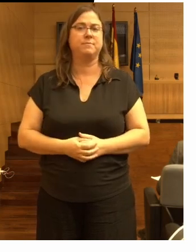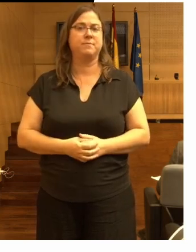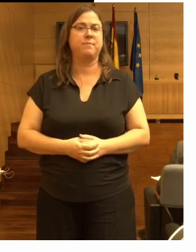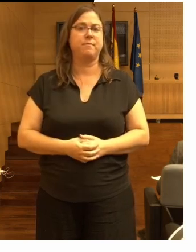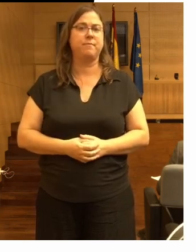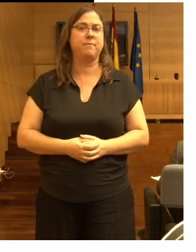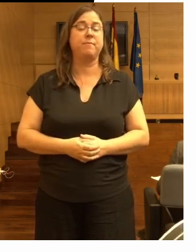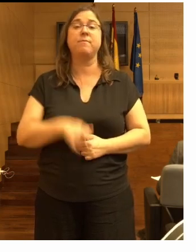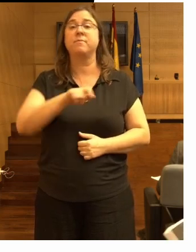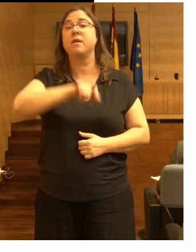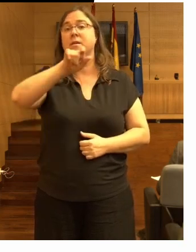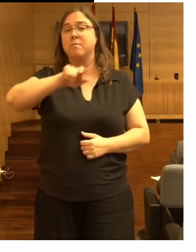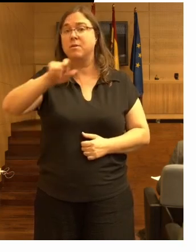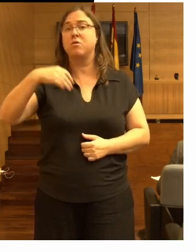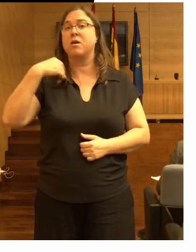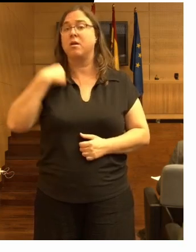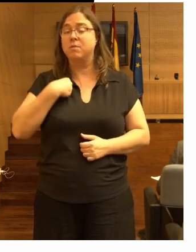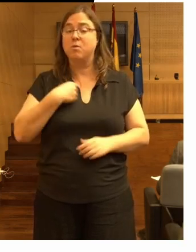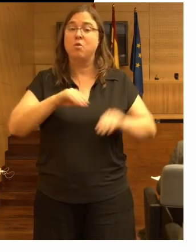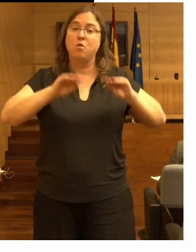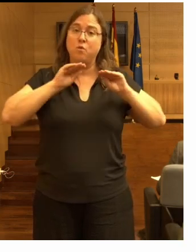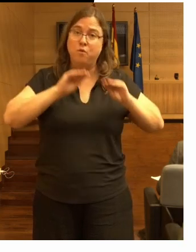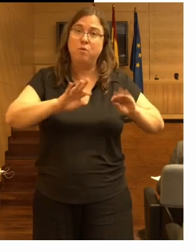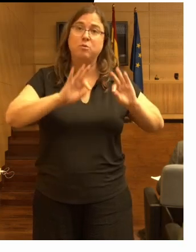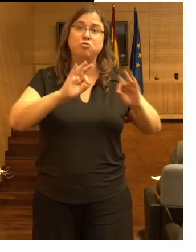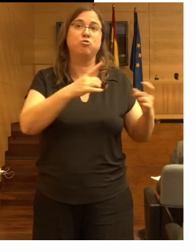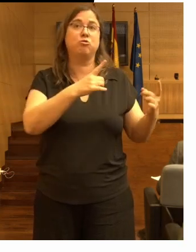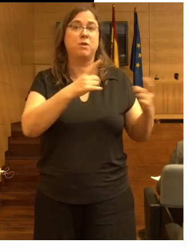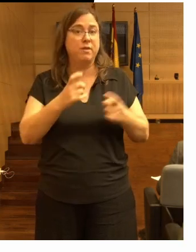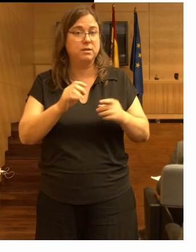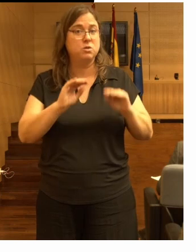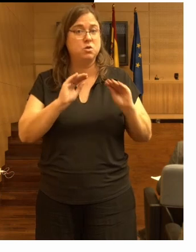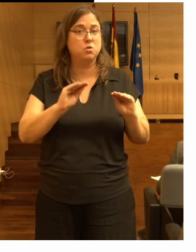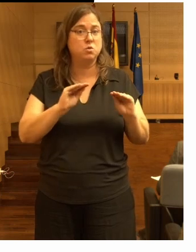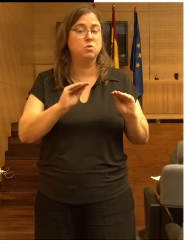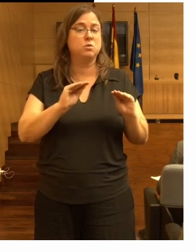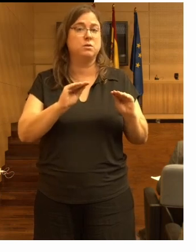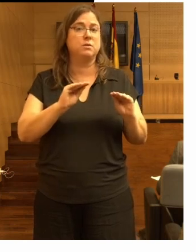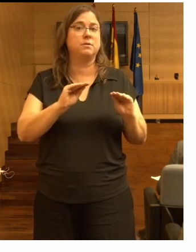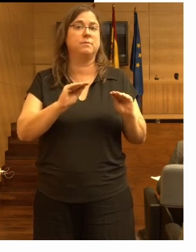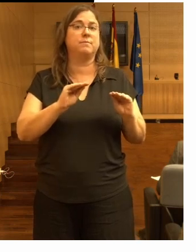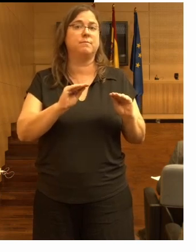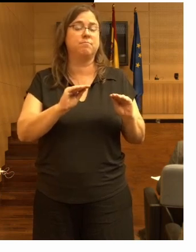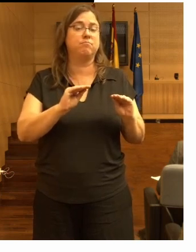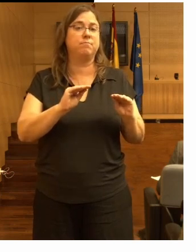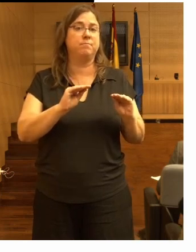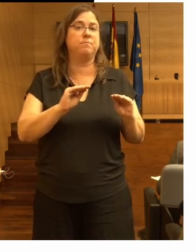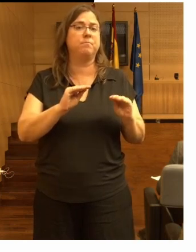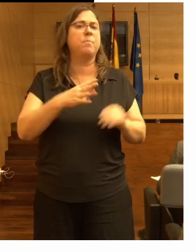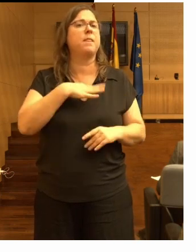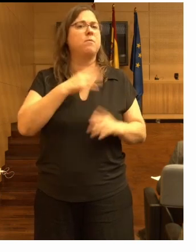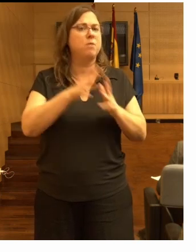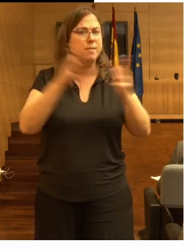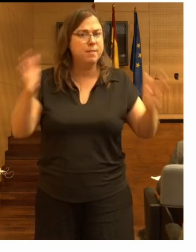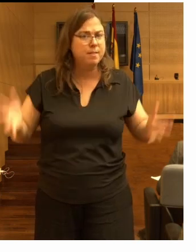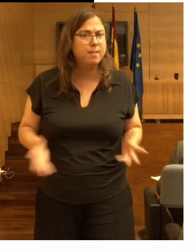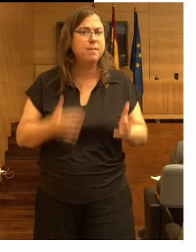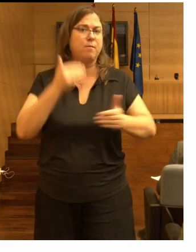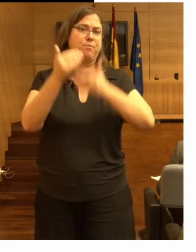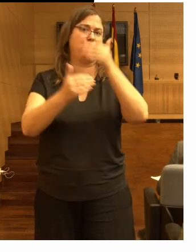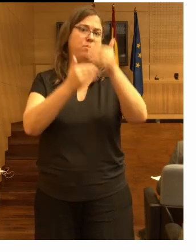estas personas con la formación necesaria pueden impulsar el proceso